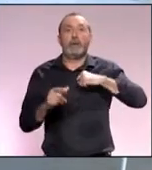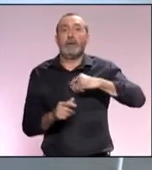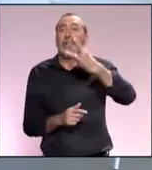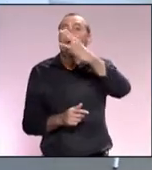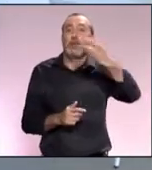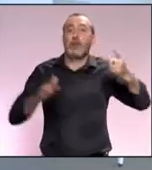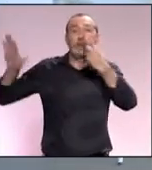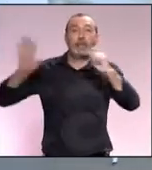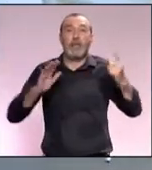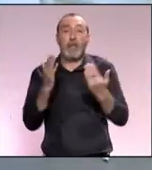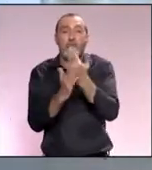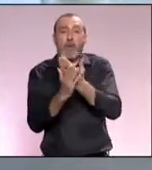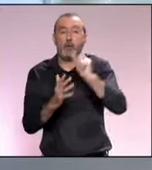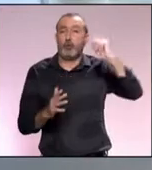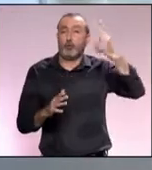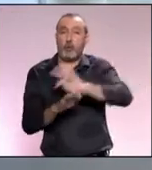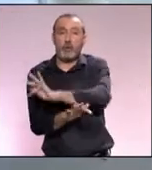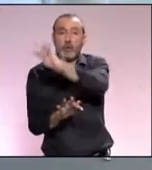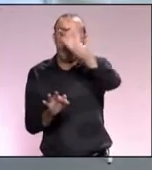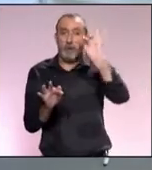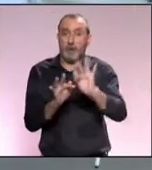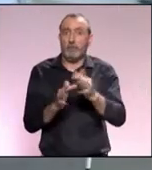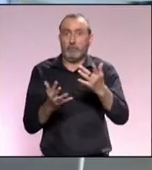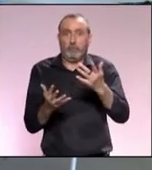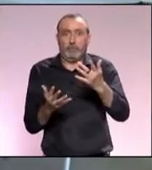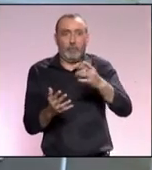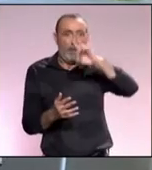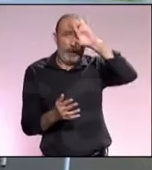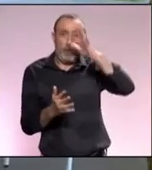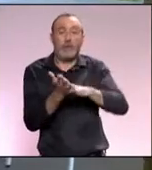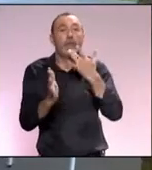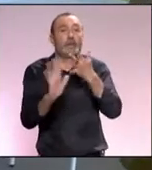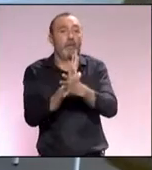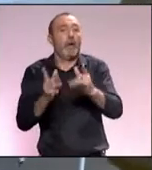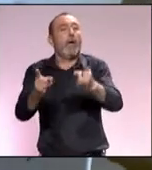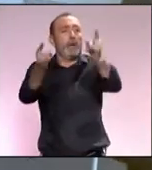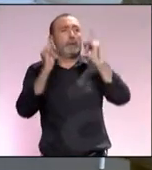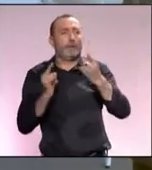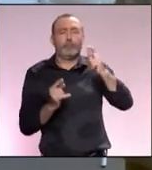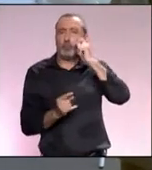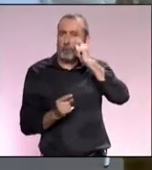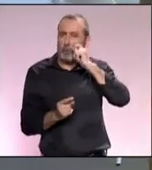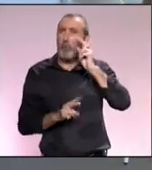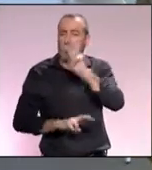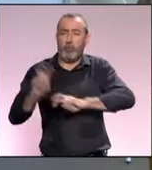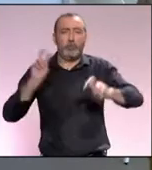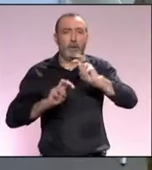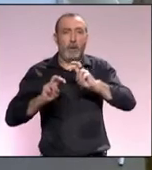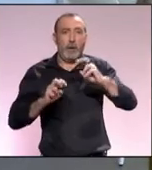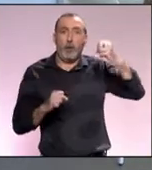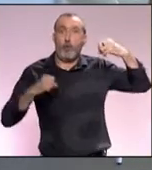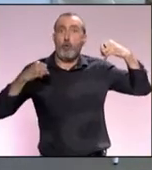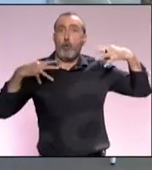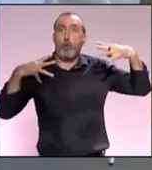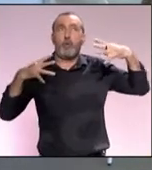tiene un 360 días al año, un sol impresionante, que atrae un turista que busca efectivamente